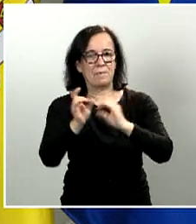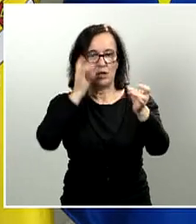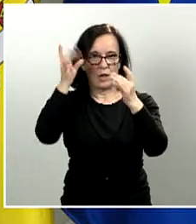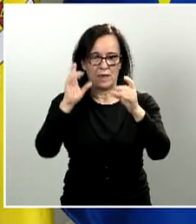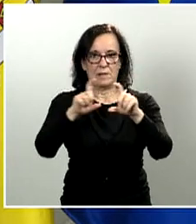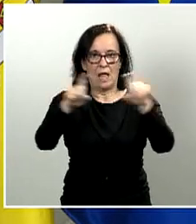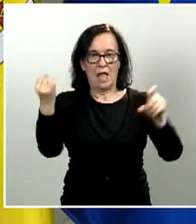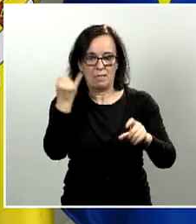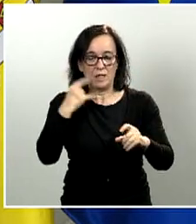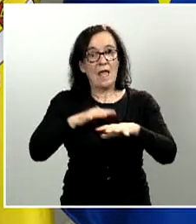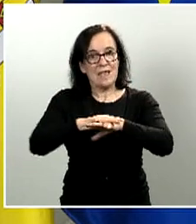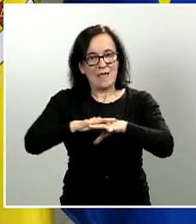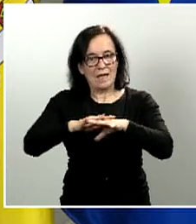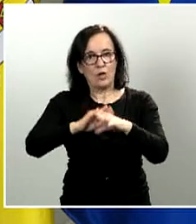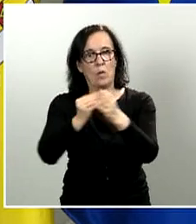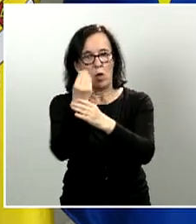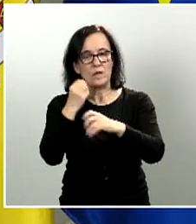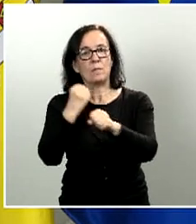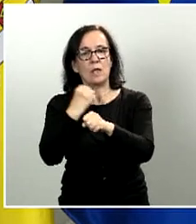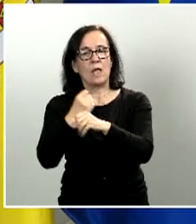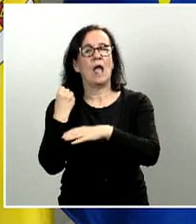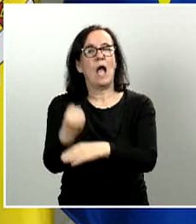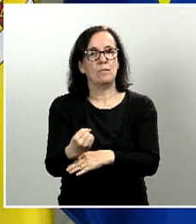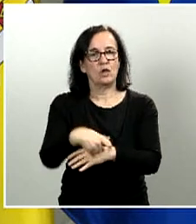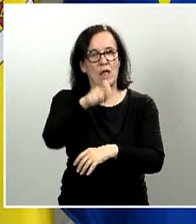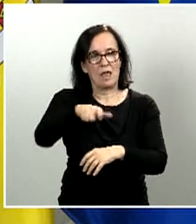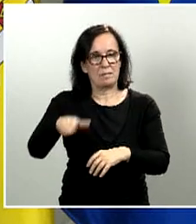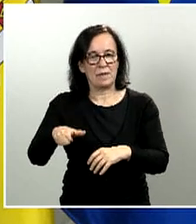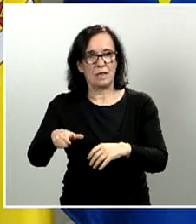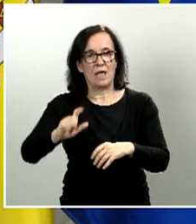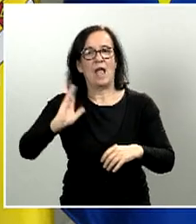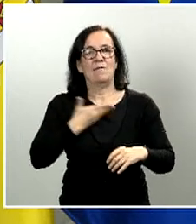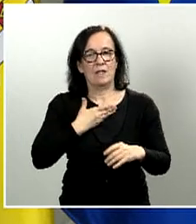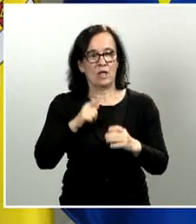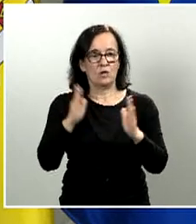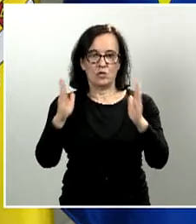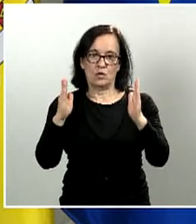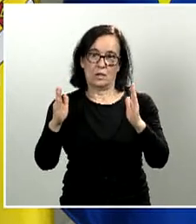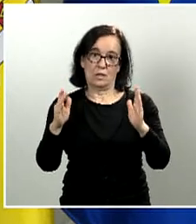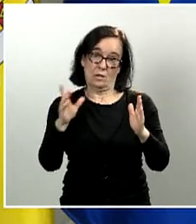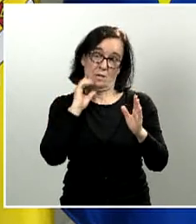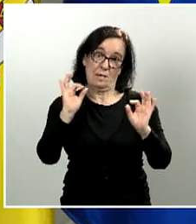tejido productivo y del empleo y el apoyo a las personas afectadas durante este periodo extraordinario. Muchas gracias. Gracias.